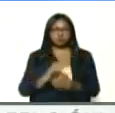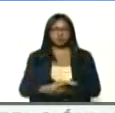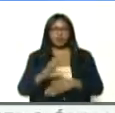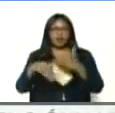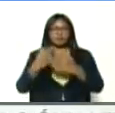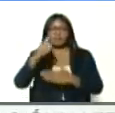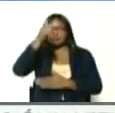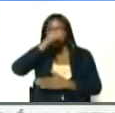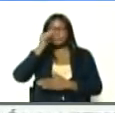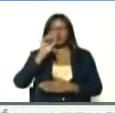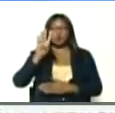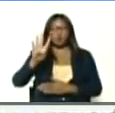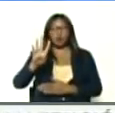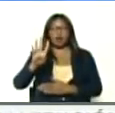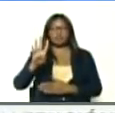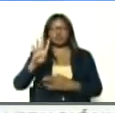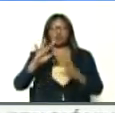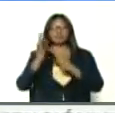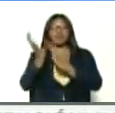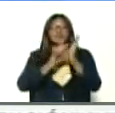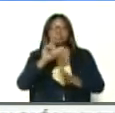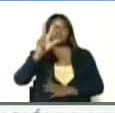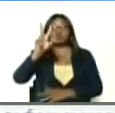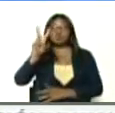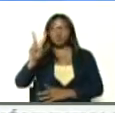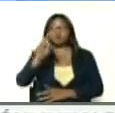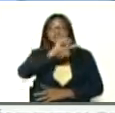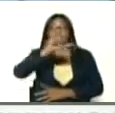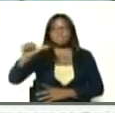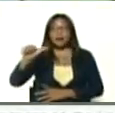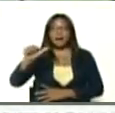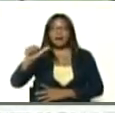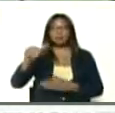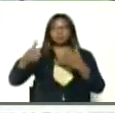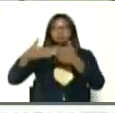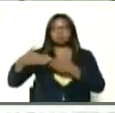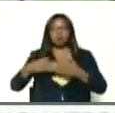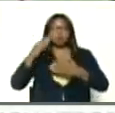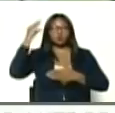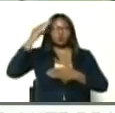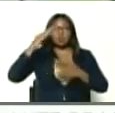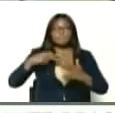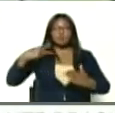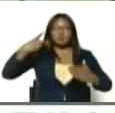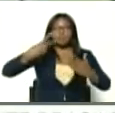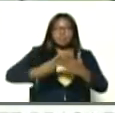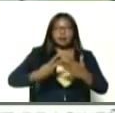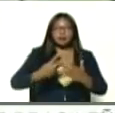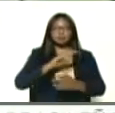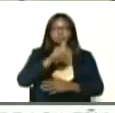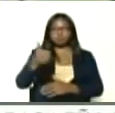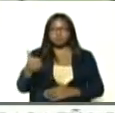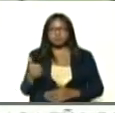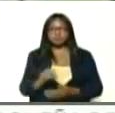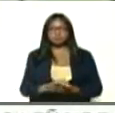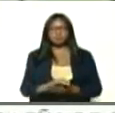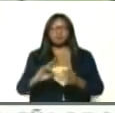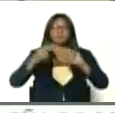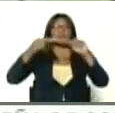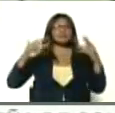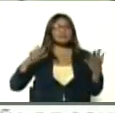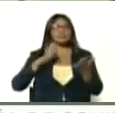hasta el domingo, 4 de abril, dos semanas, cuarentena radical, consciente, voluntaria, pacífica,